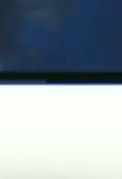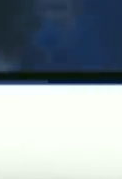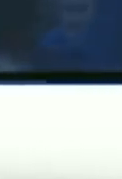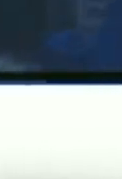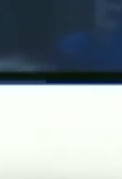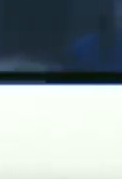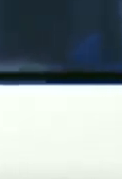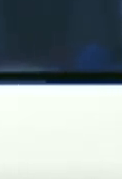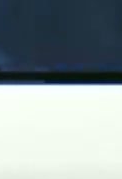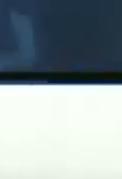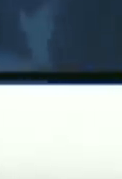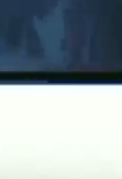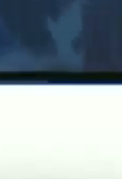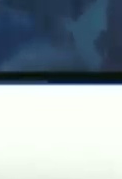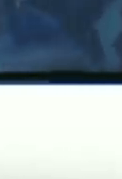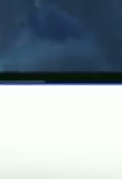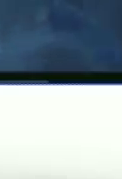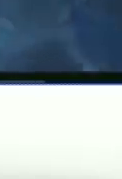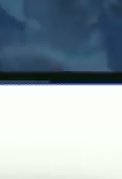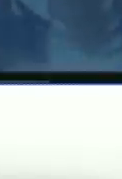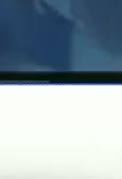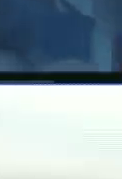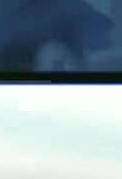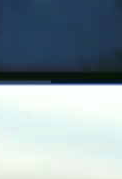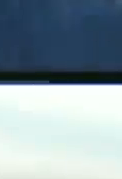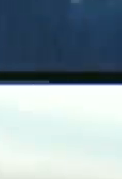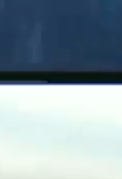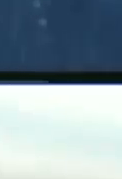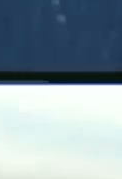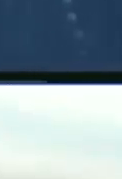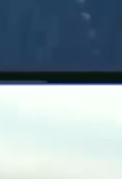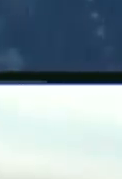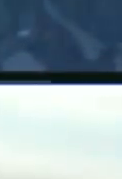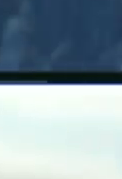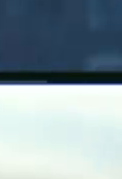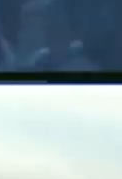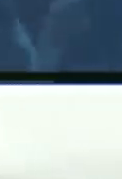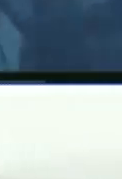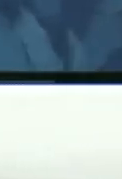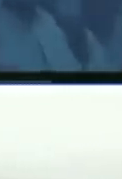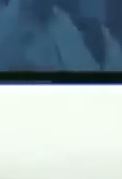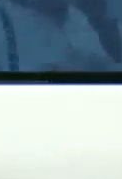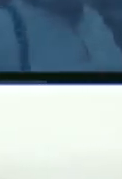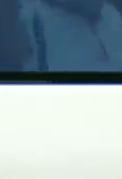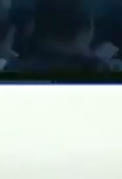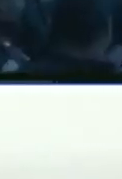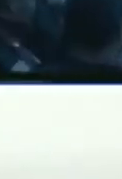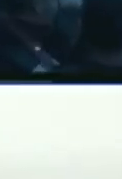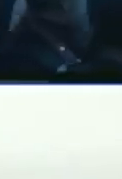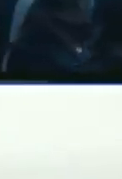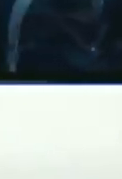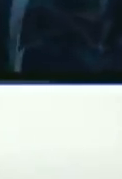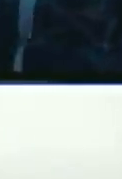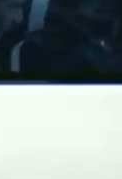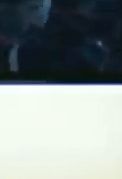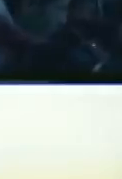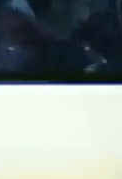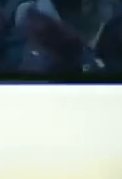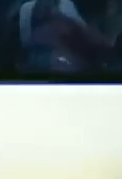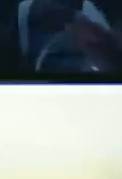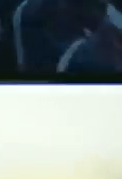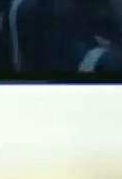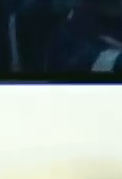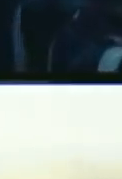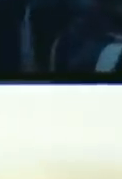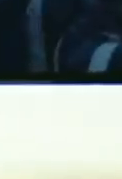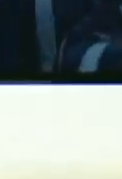nosotros adelantándonos a la tarea el equipo de guionistas y el maestro Luis Alberto Lamata ya inició la